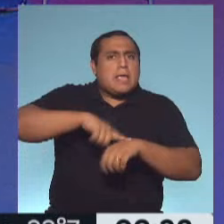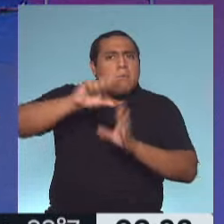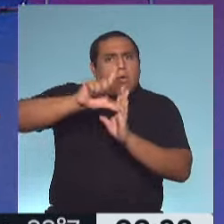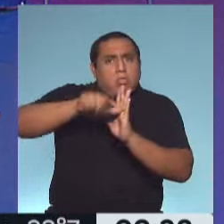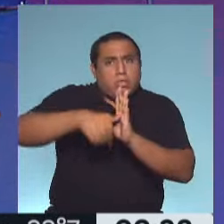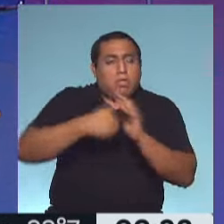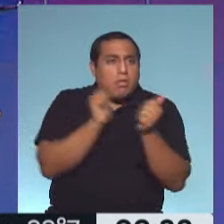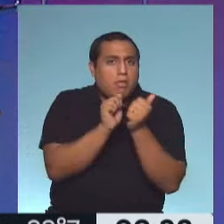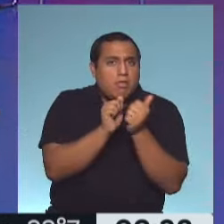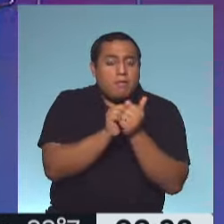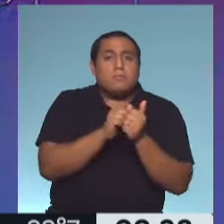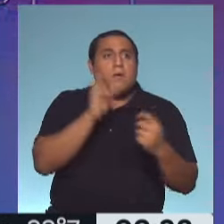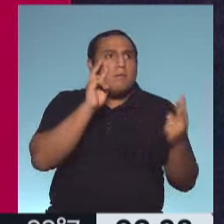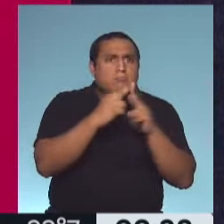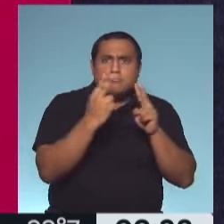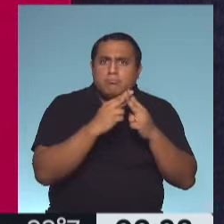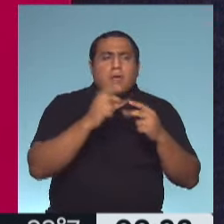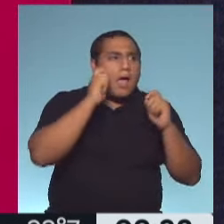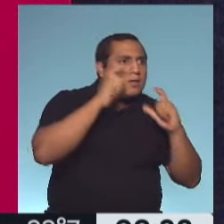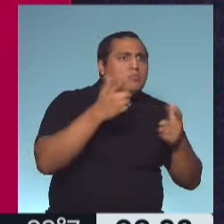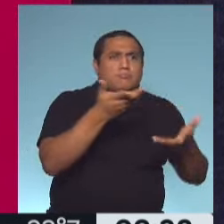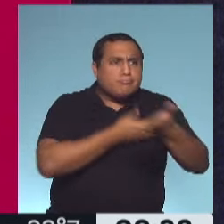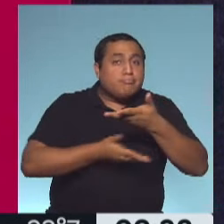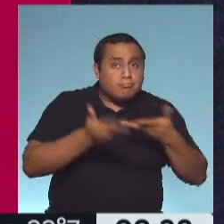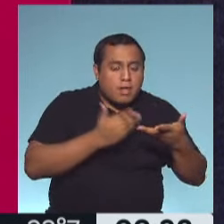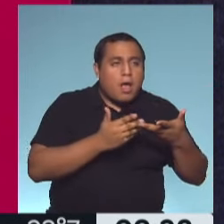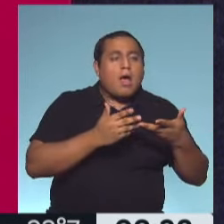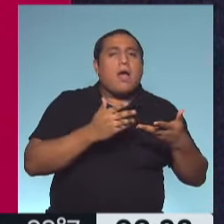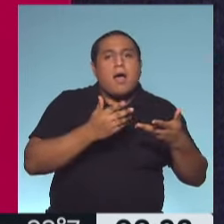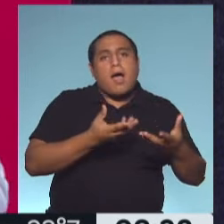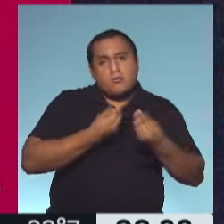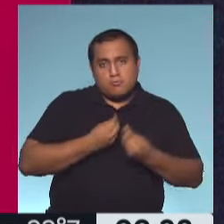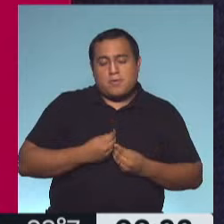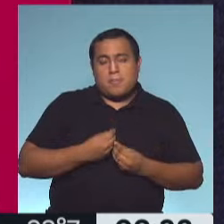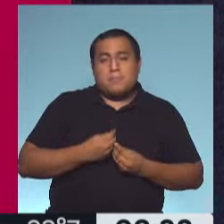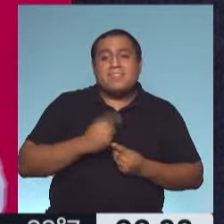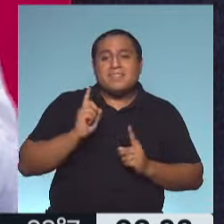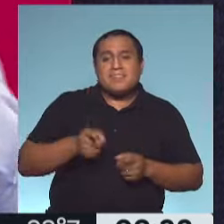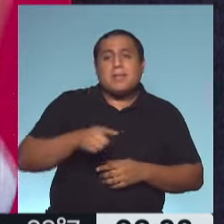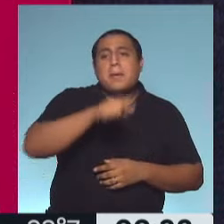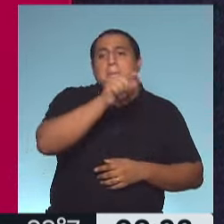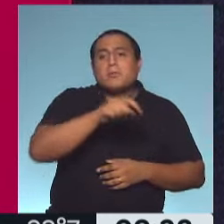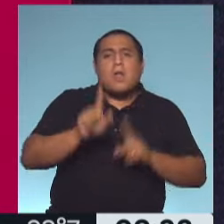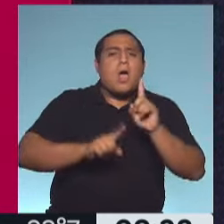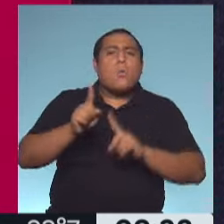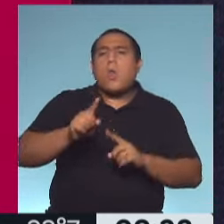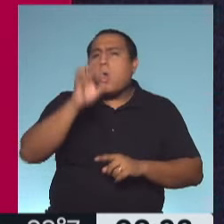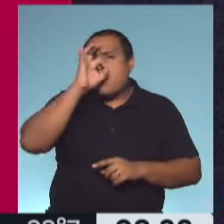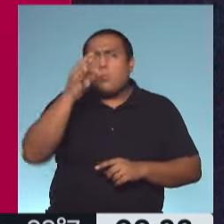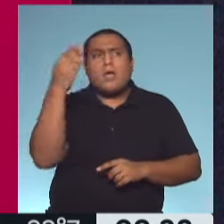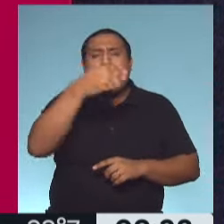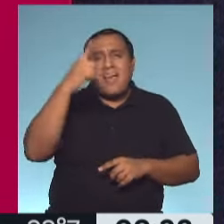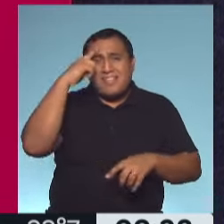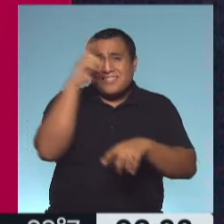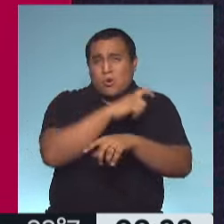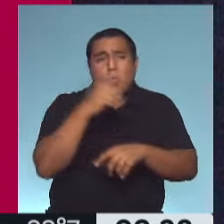Entre ellas, el poder vernos y escucharnos. Sí, y además, para todas esas personas que nunca fueron a una terapia o que